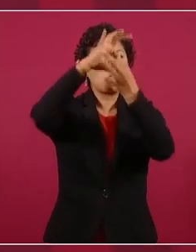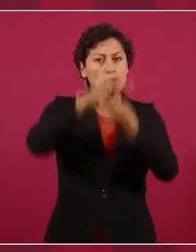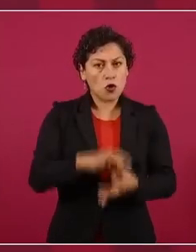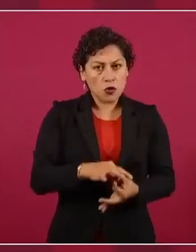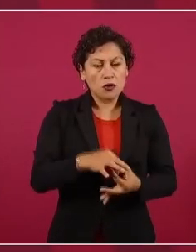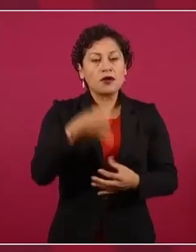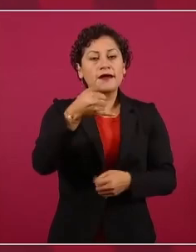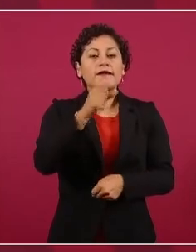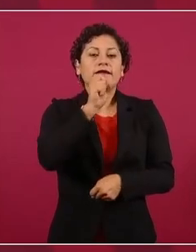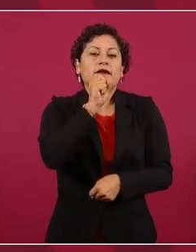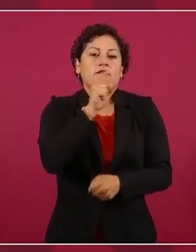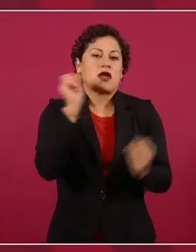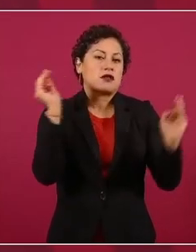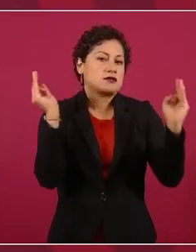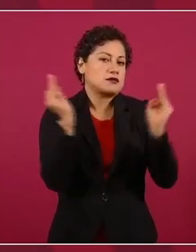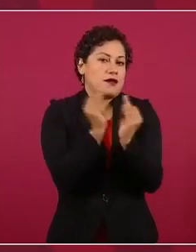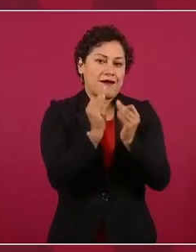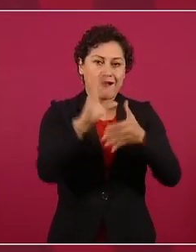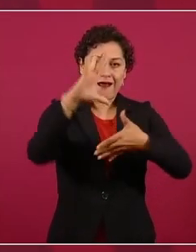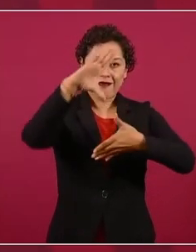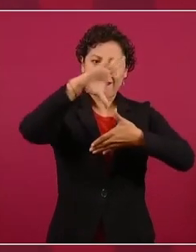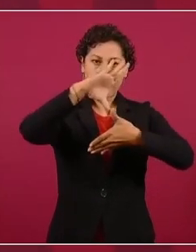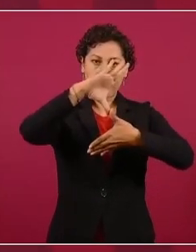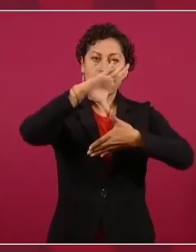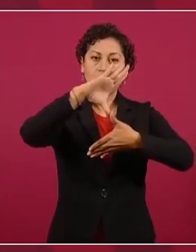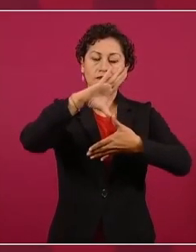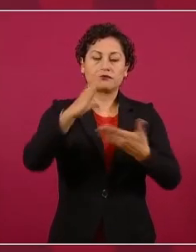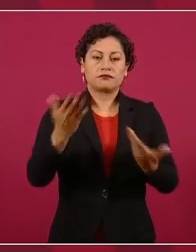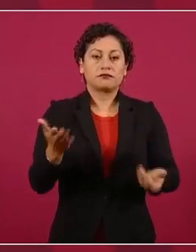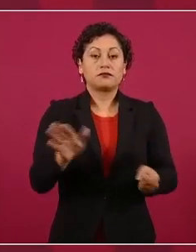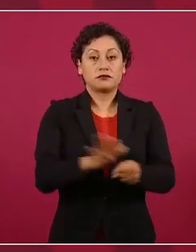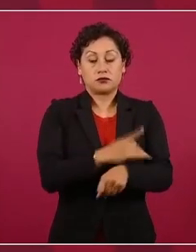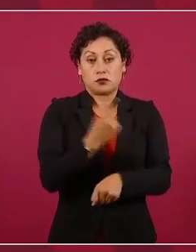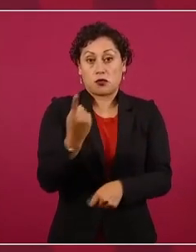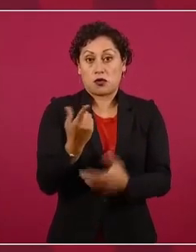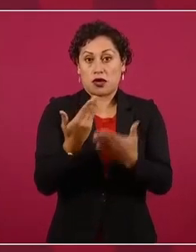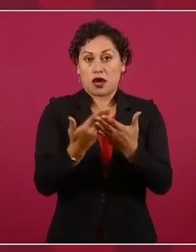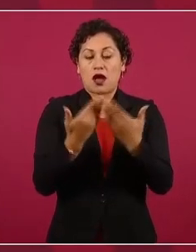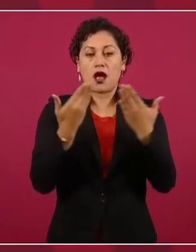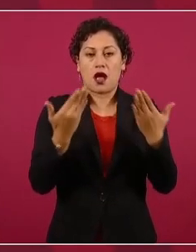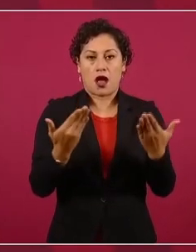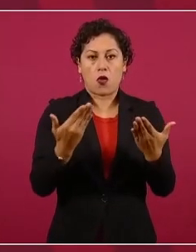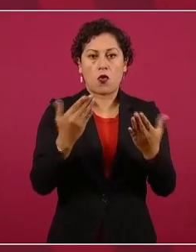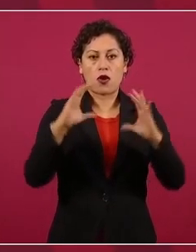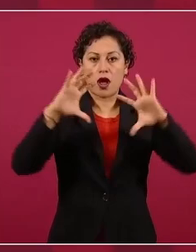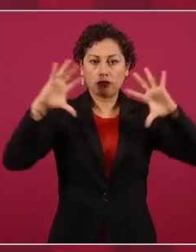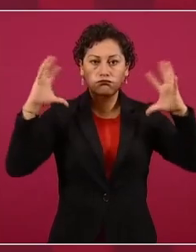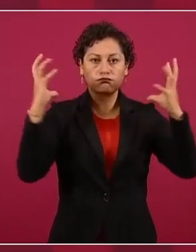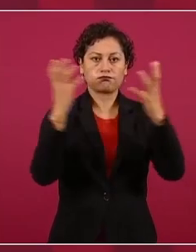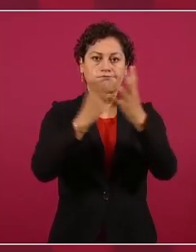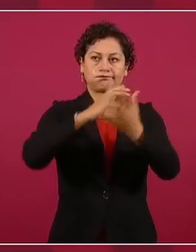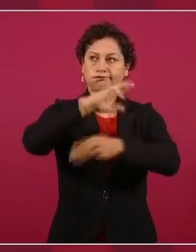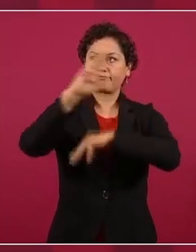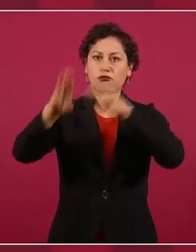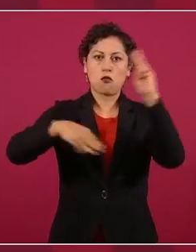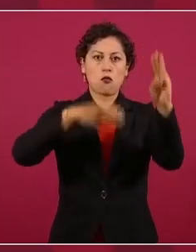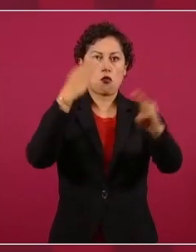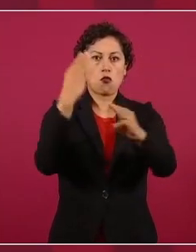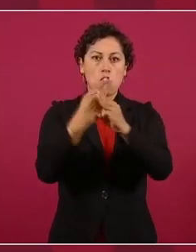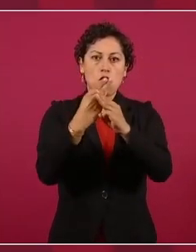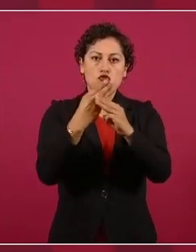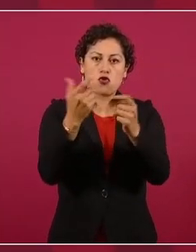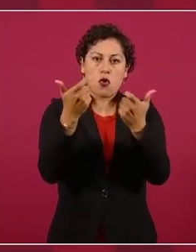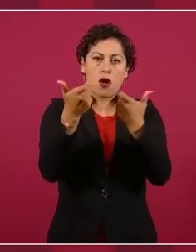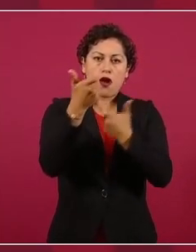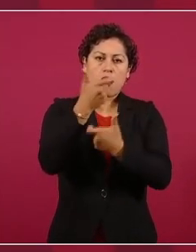distancias, porque ahora con la crisis económica mundial se está